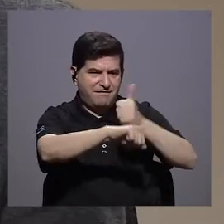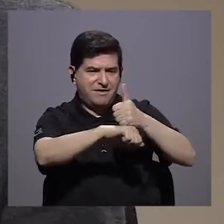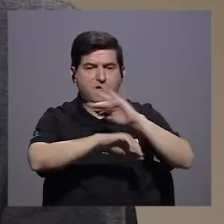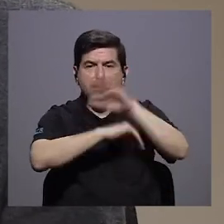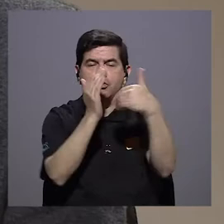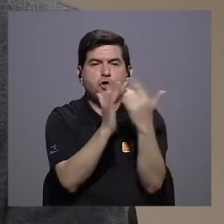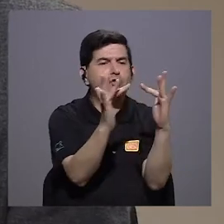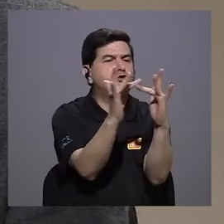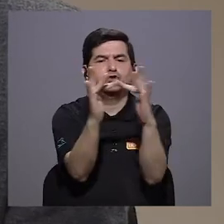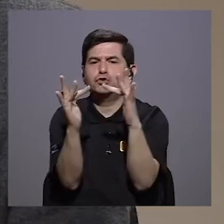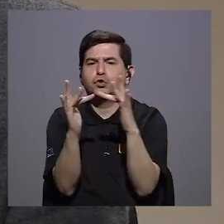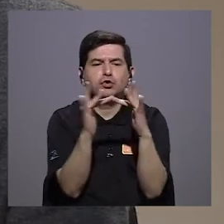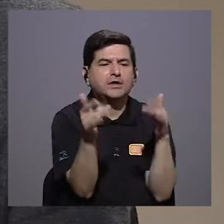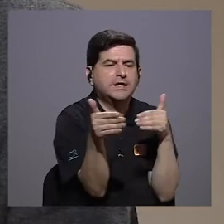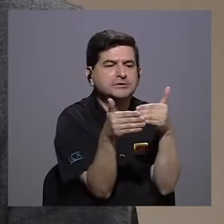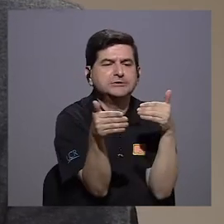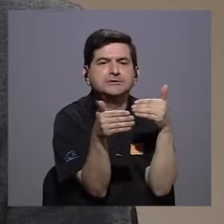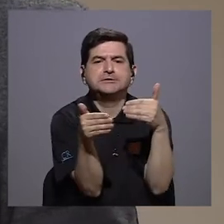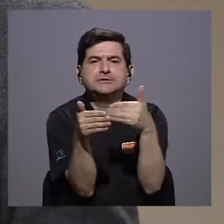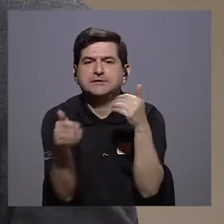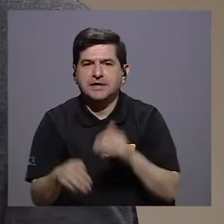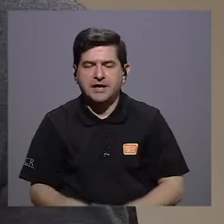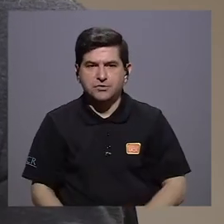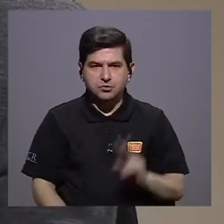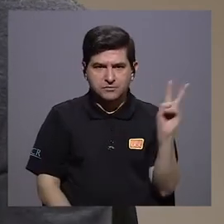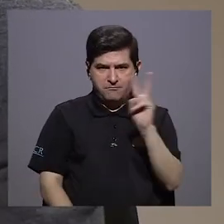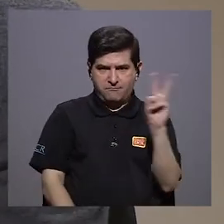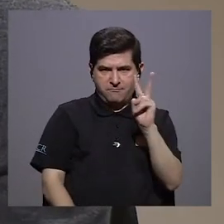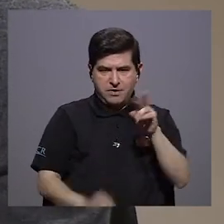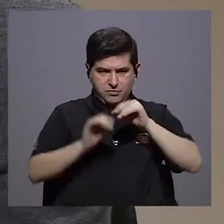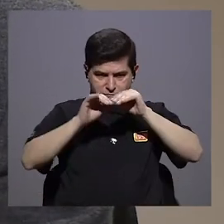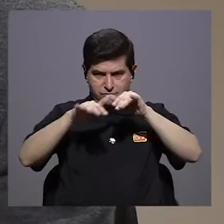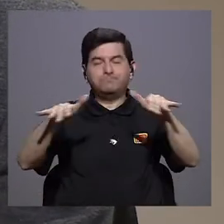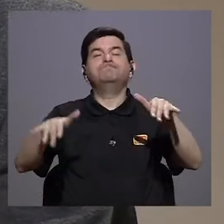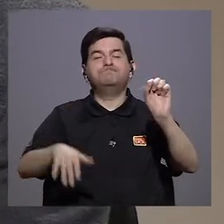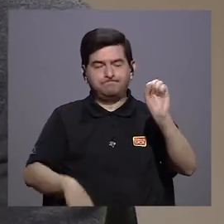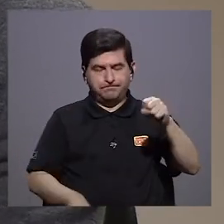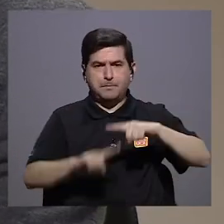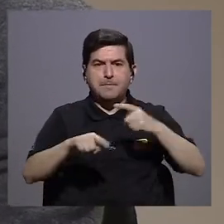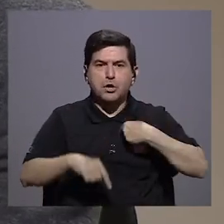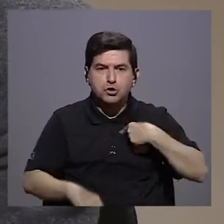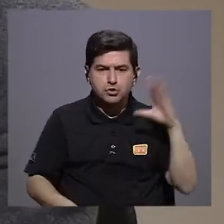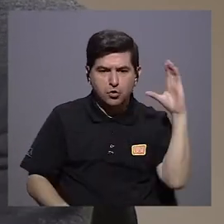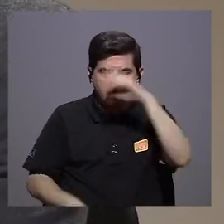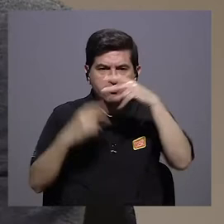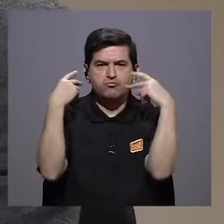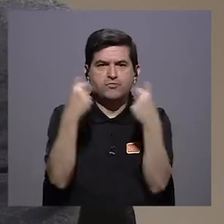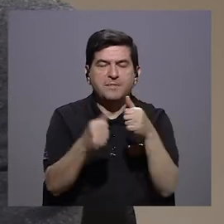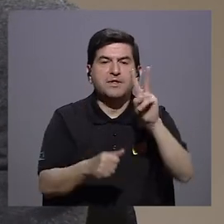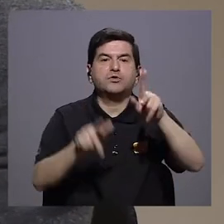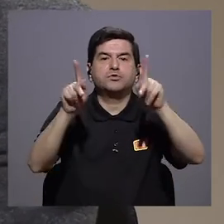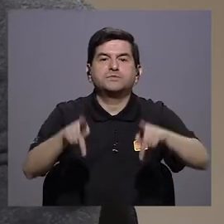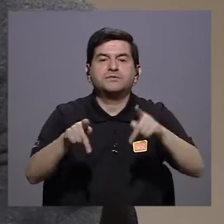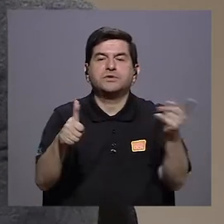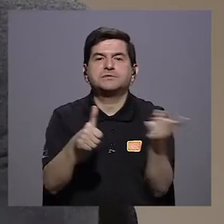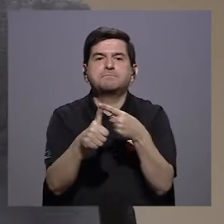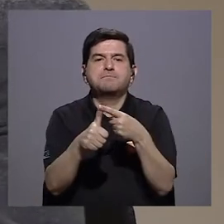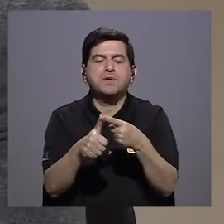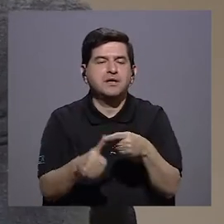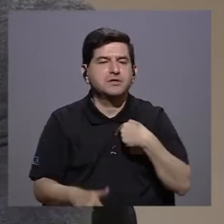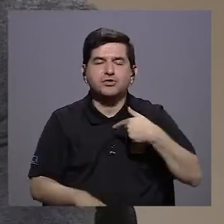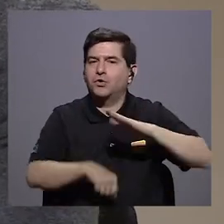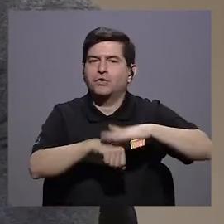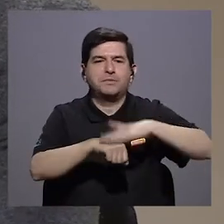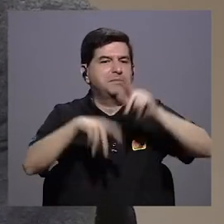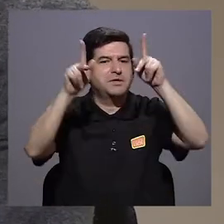contactos lo más cercanamente posible. Es decir, el virus se va a esparcir, pero si yo detecto rápidamente a las primeras dos personas, después no